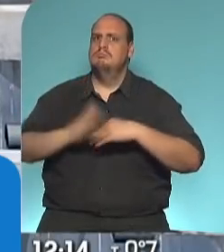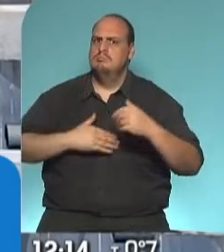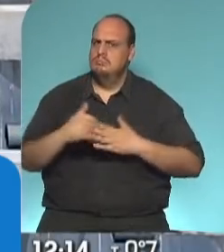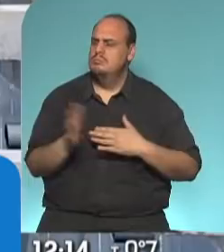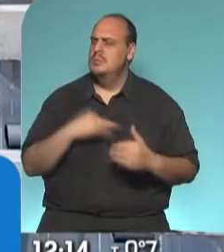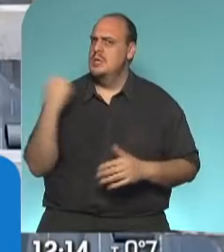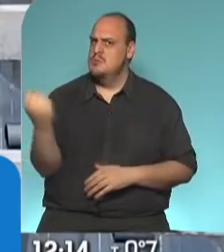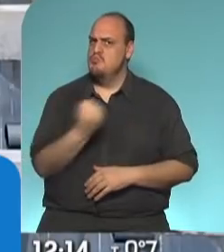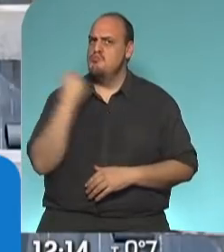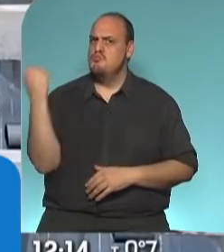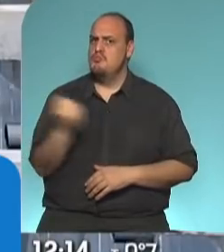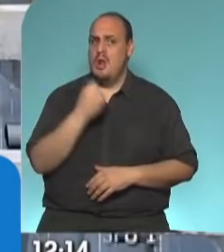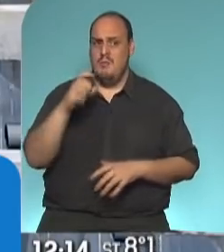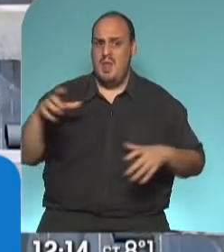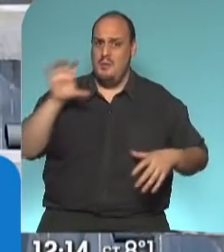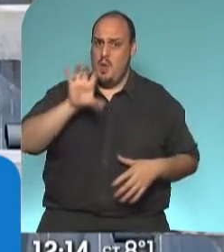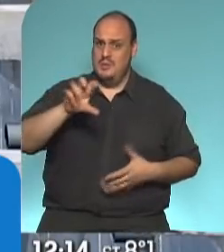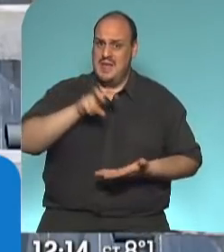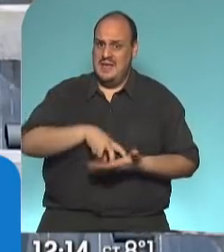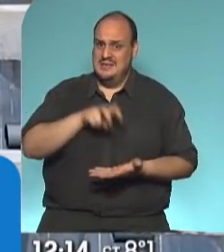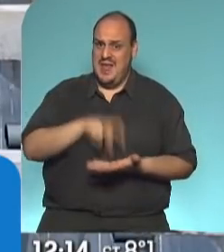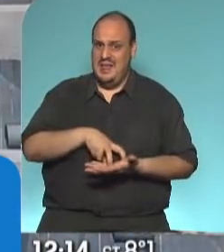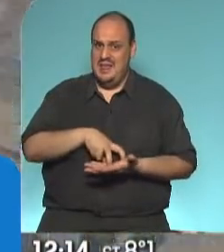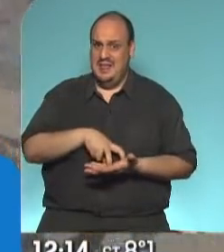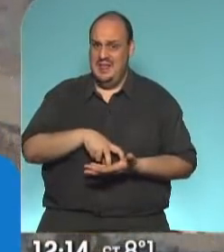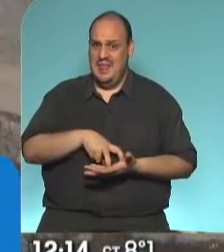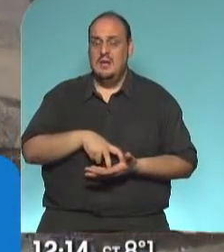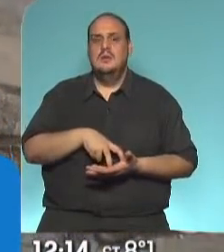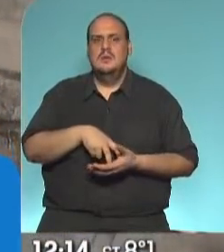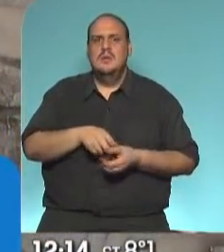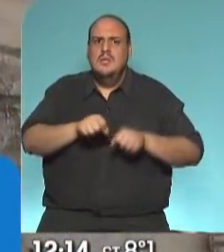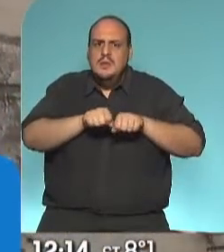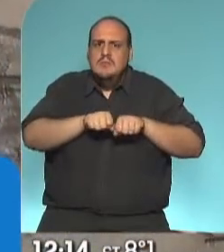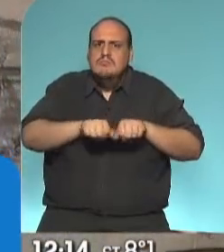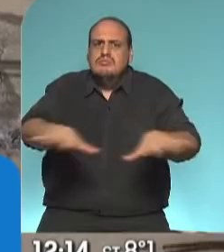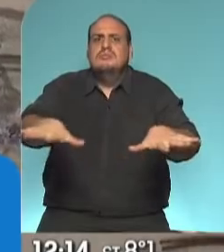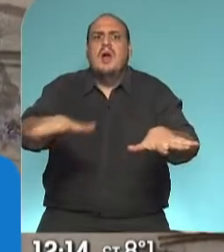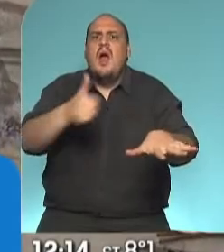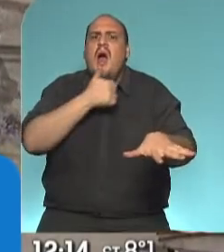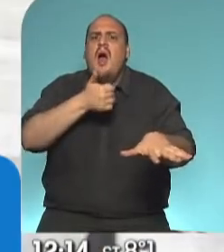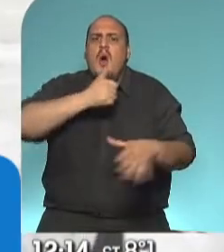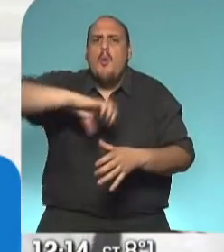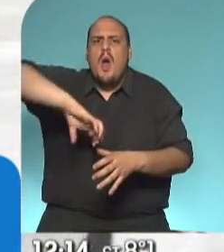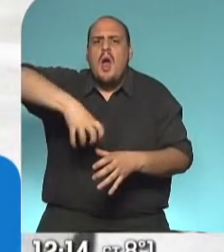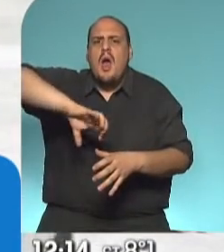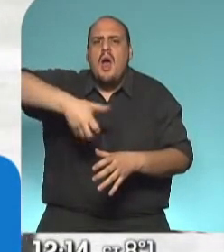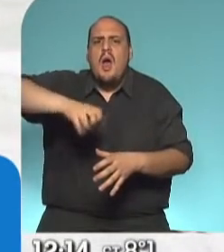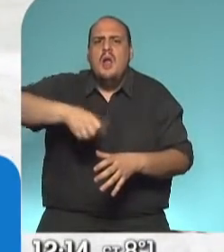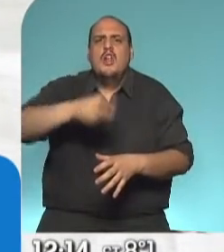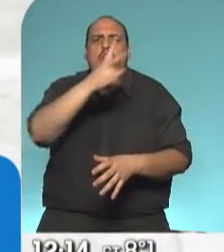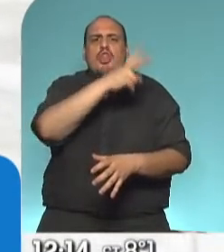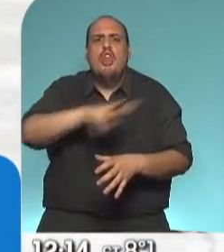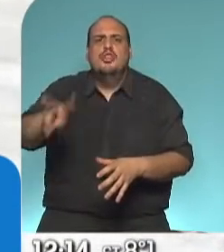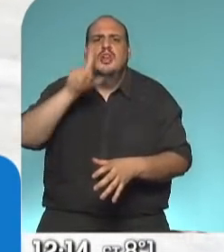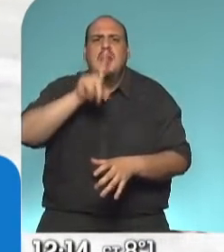para los salteños, que va a proveer de agua potable a más de 200.000